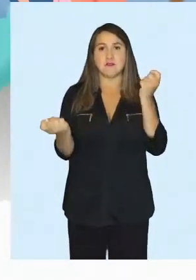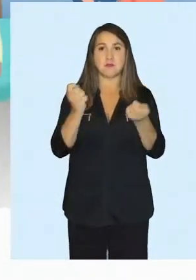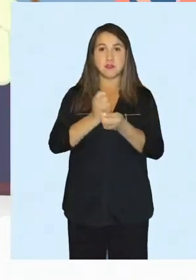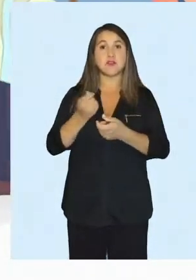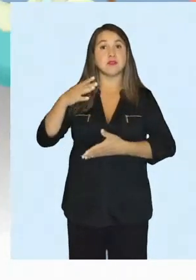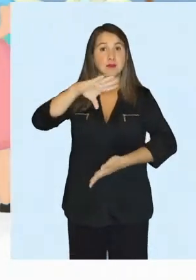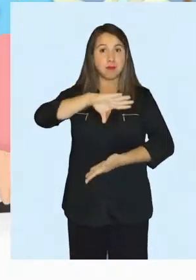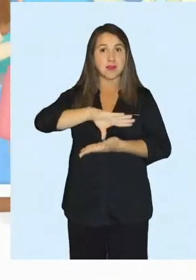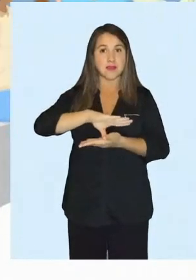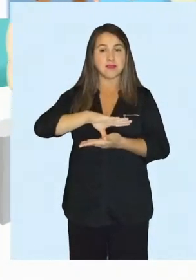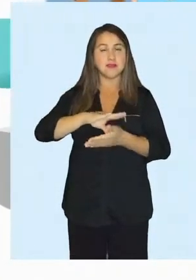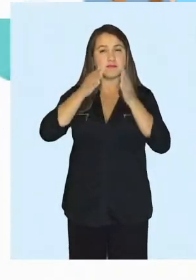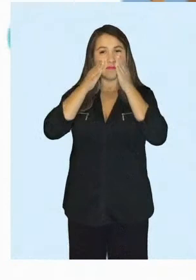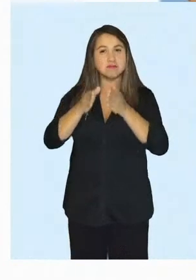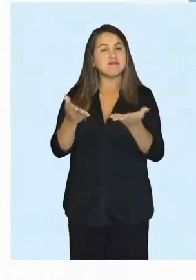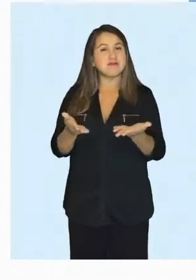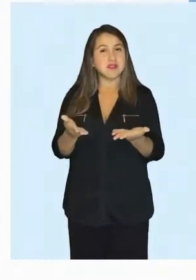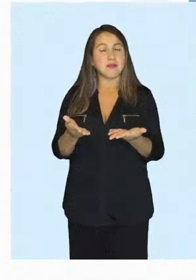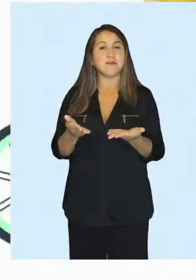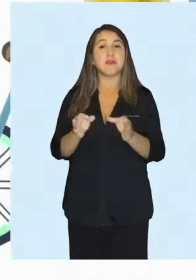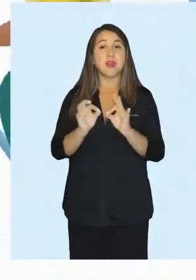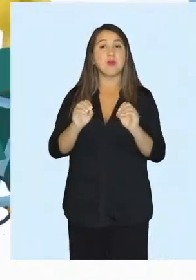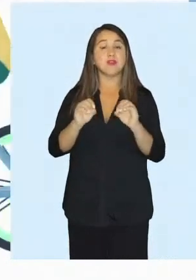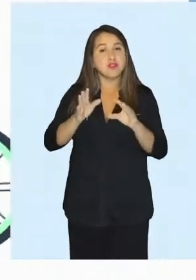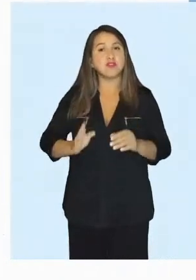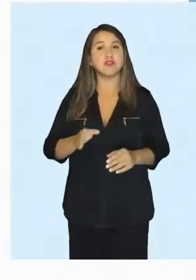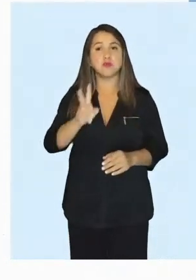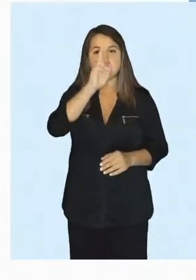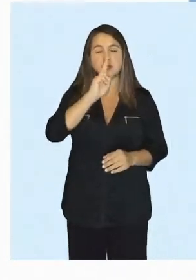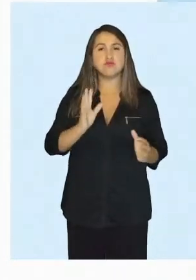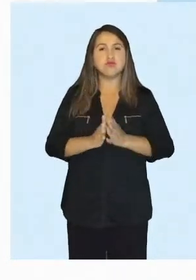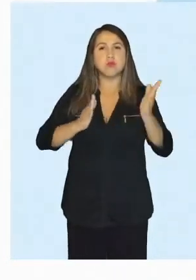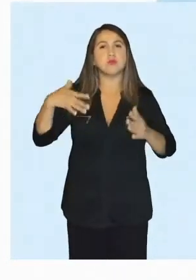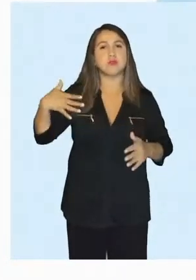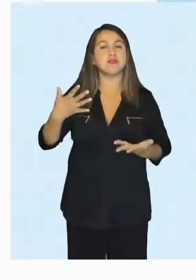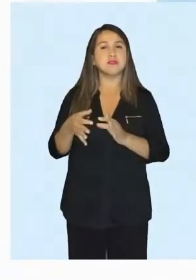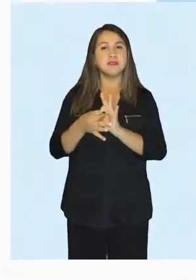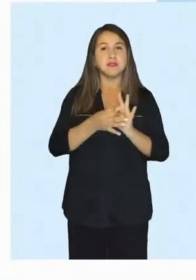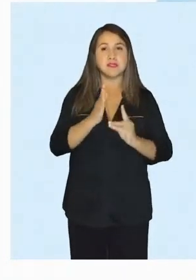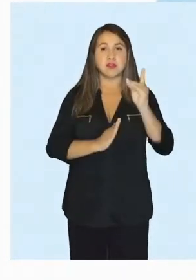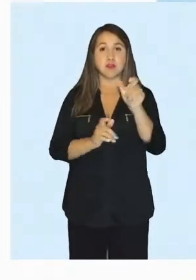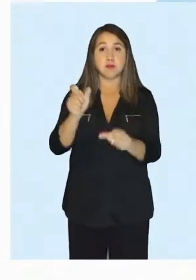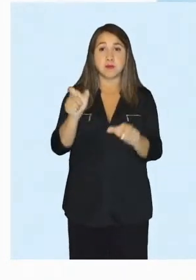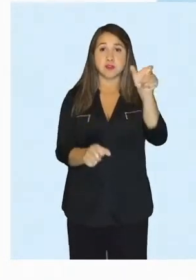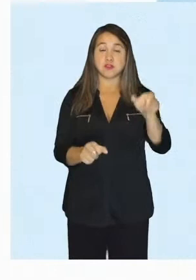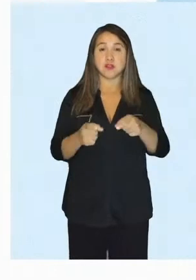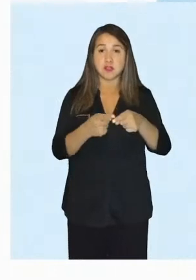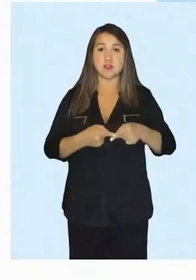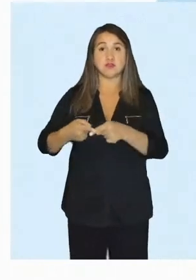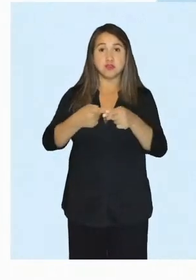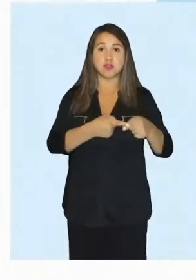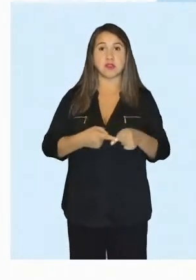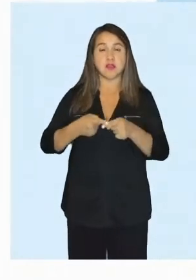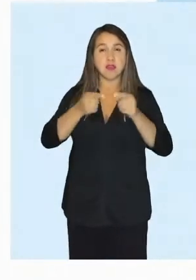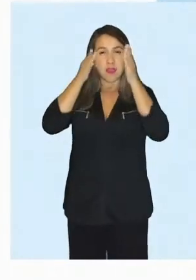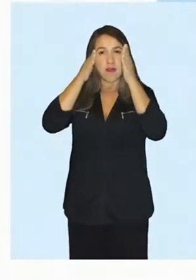transformación del país, sitúa a la educación continua en un rol fundamental para el desarrollo de las personas y la sociedad,